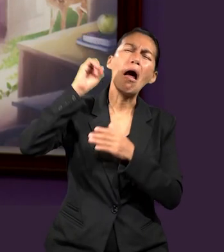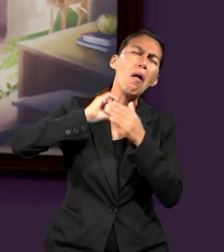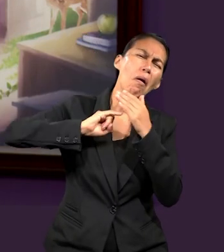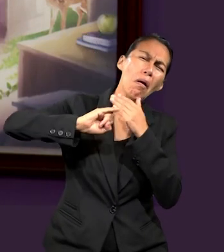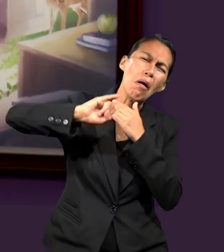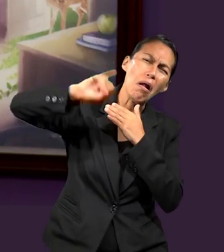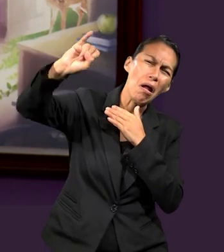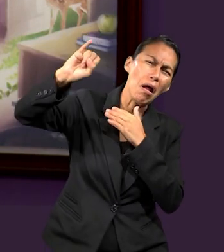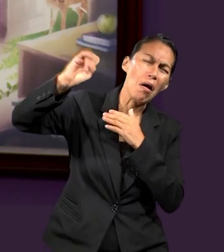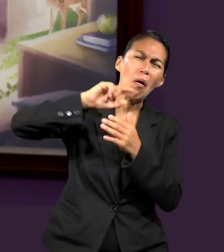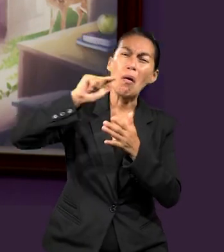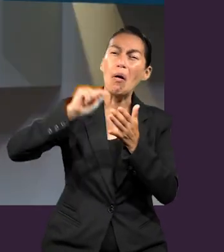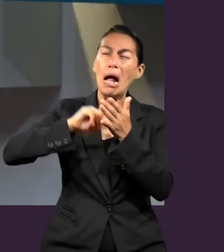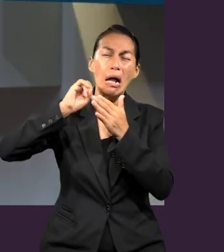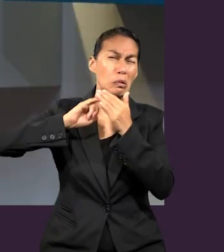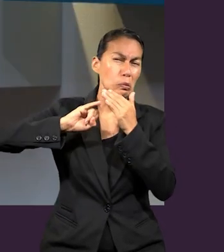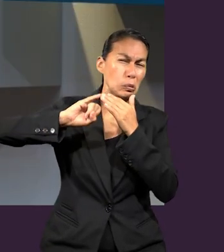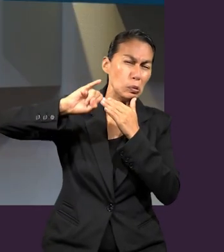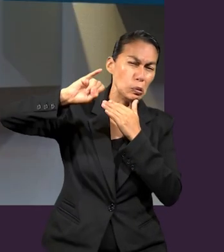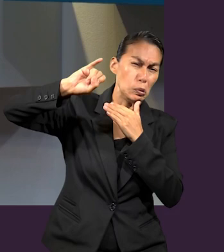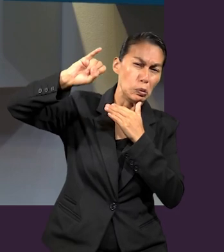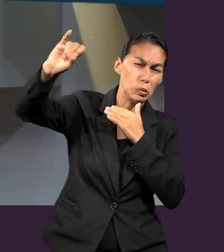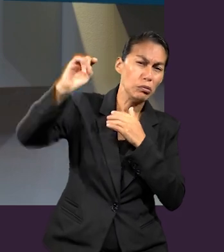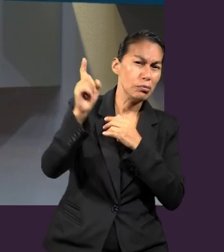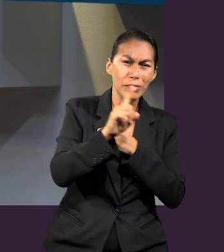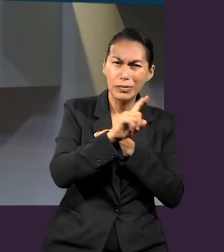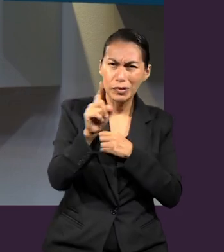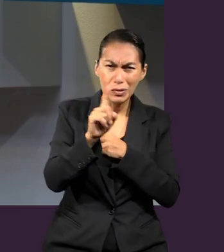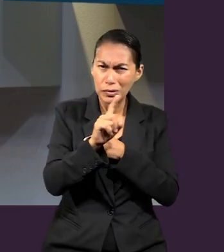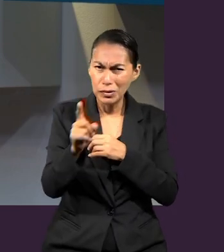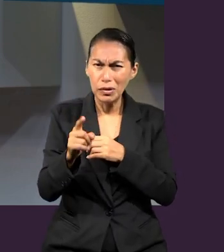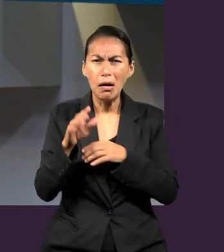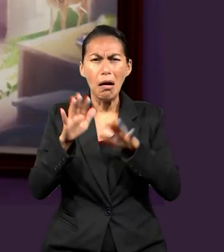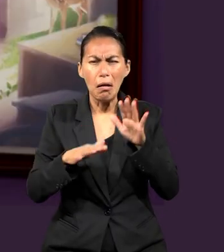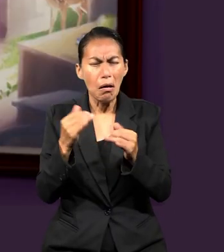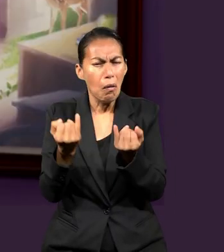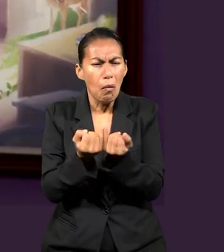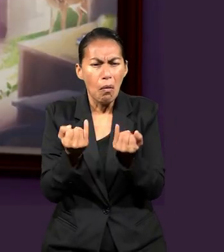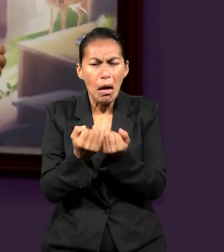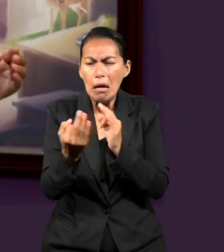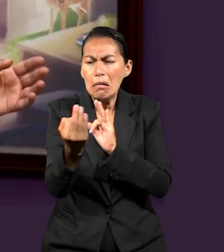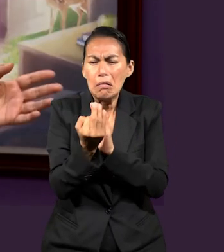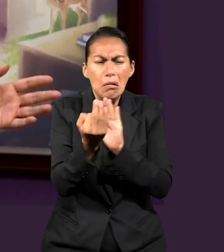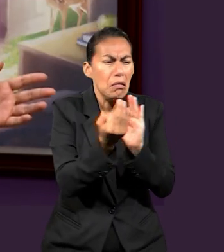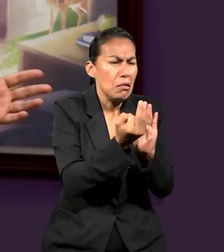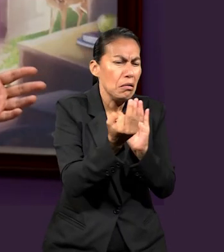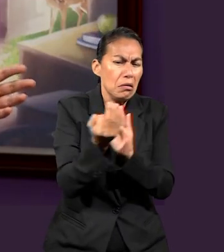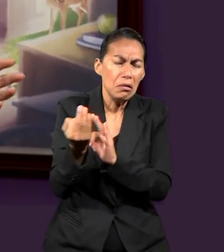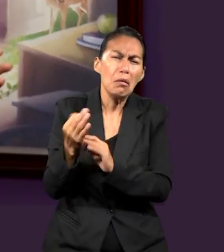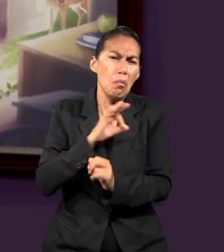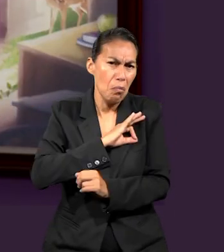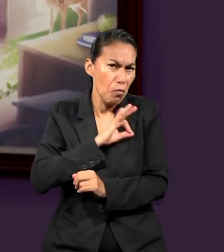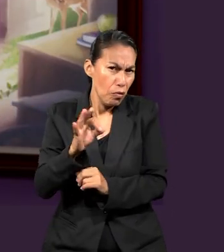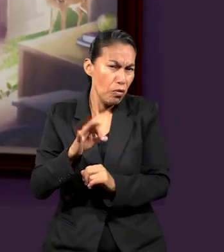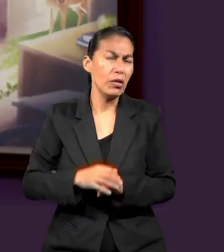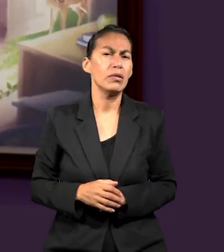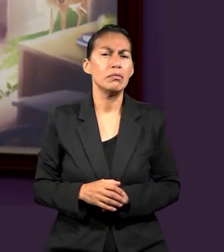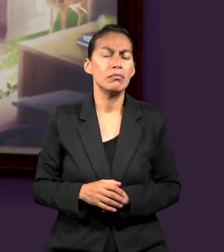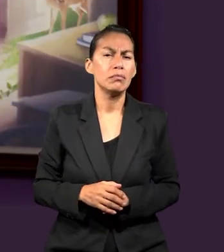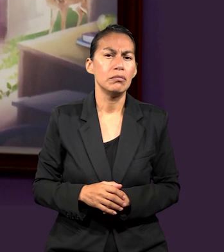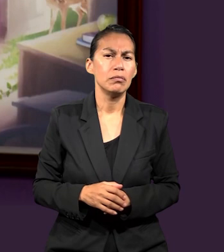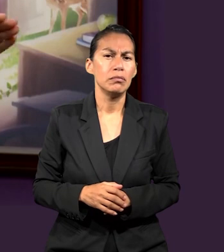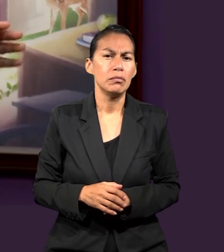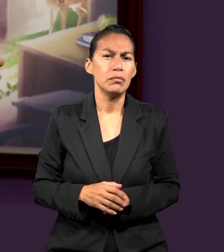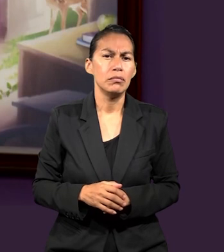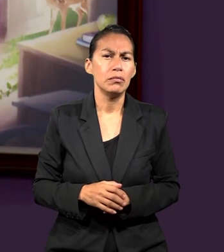y recorrer otros lugares físicamente, geográficamente. A veces es también ponerme en el lugar de otro. Y entonces hacer ese